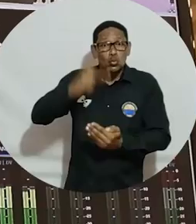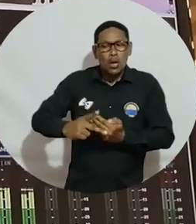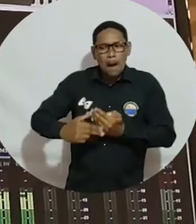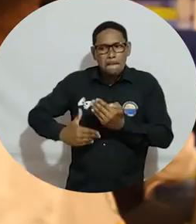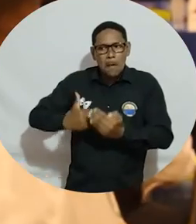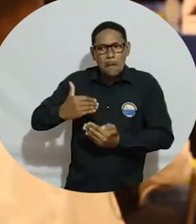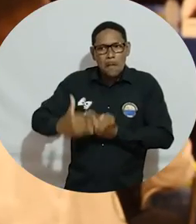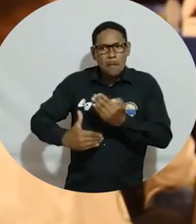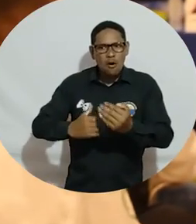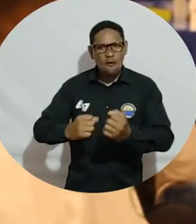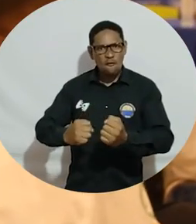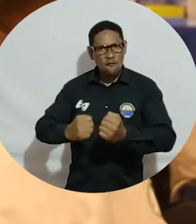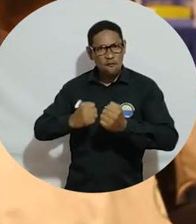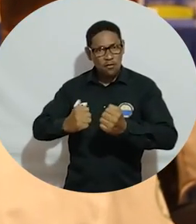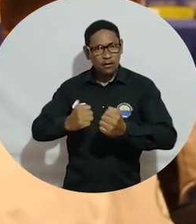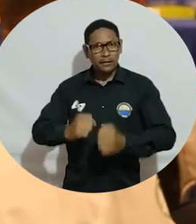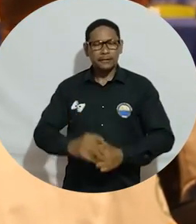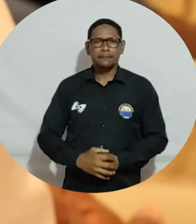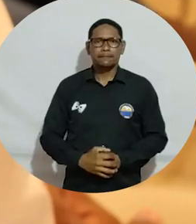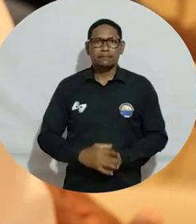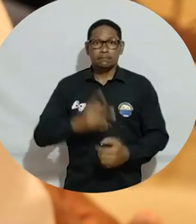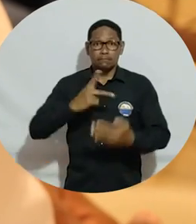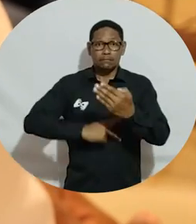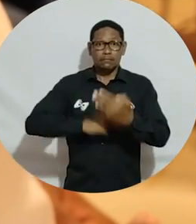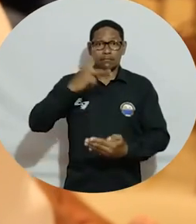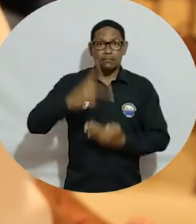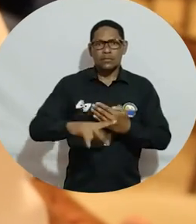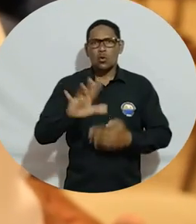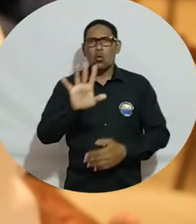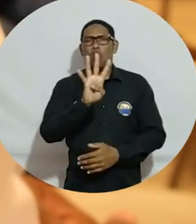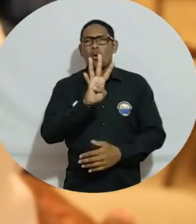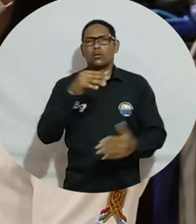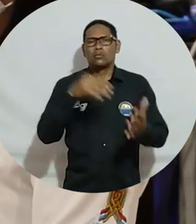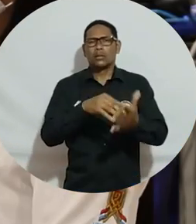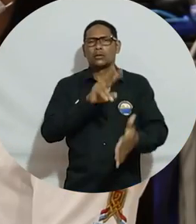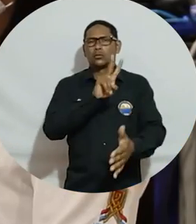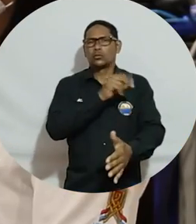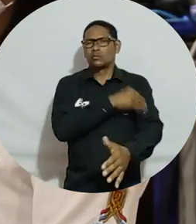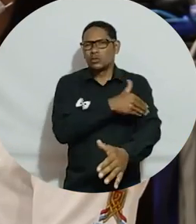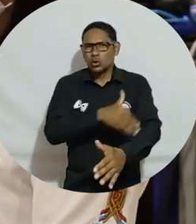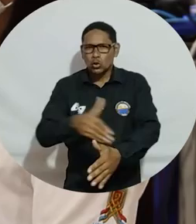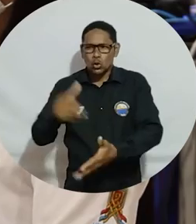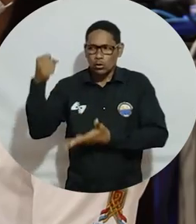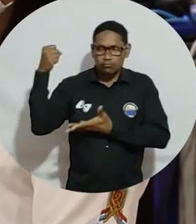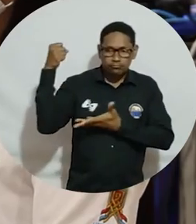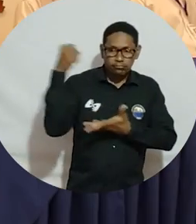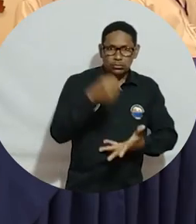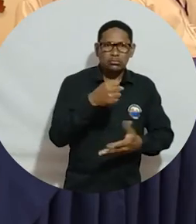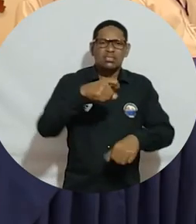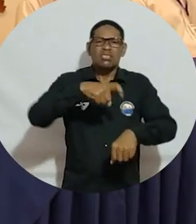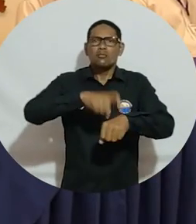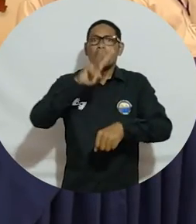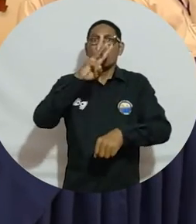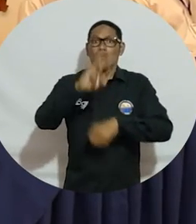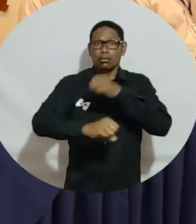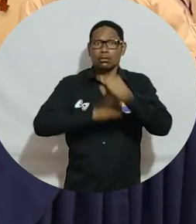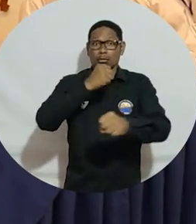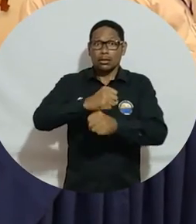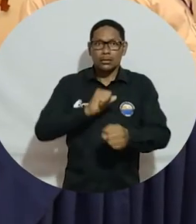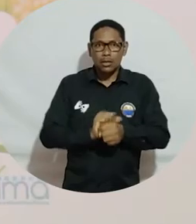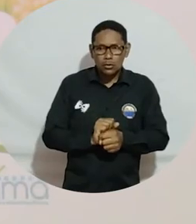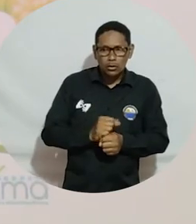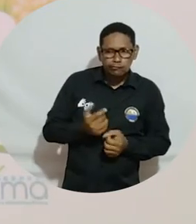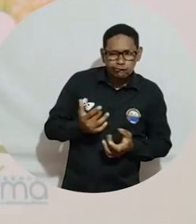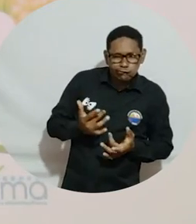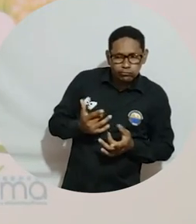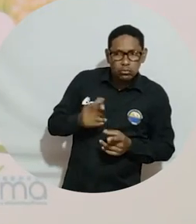proyecto en el fortalecimiento. En el proyecto se invertirán cerca de 4.200 millones de pesos en un periodo de tres años en los